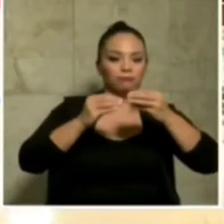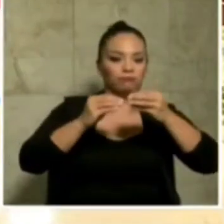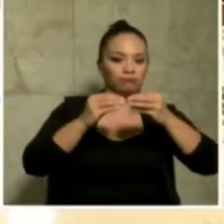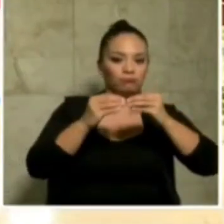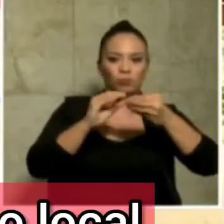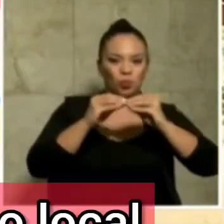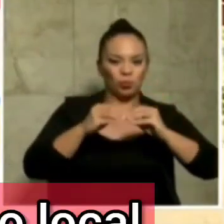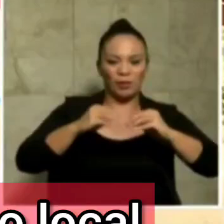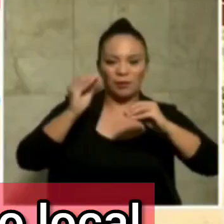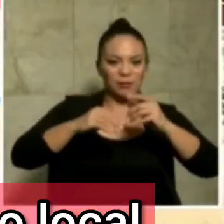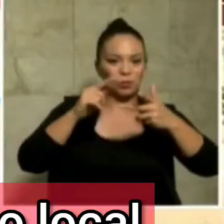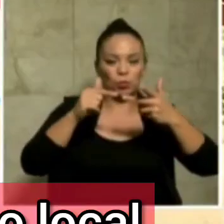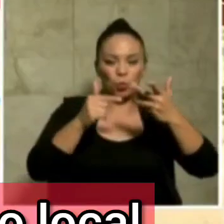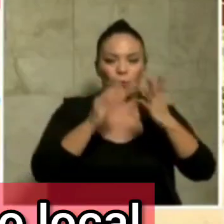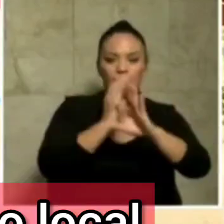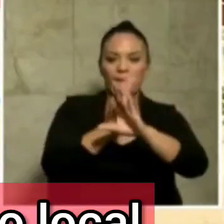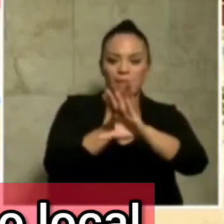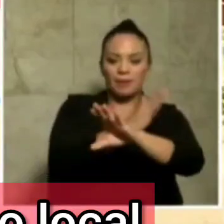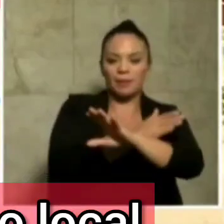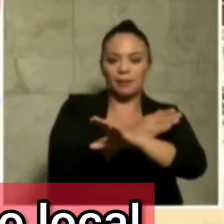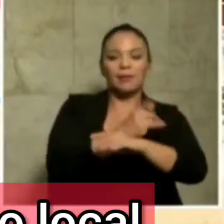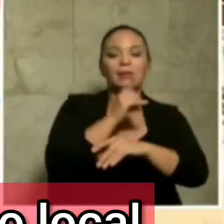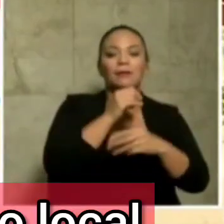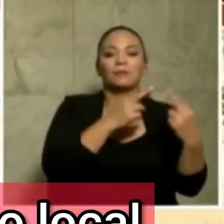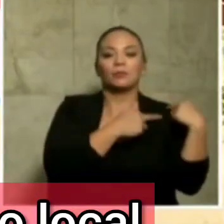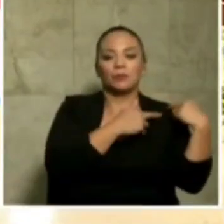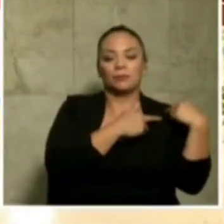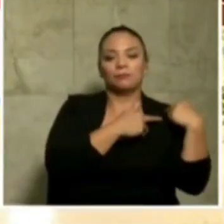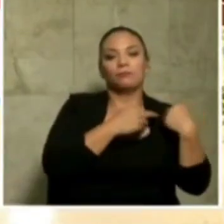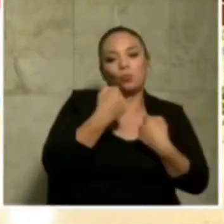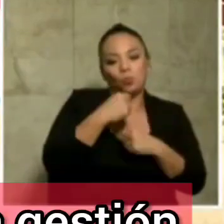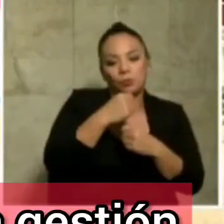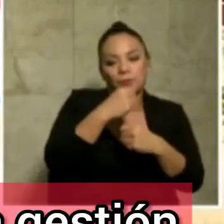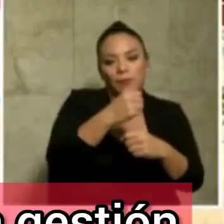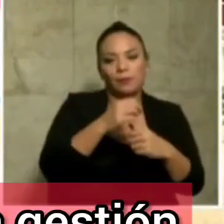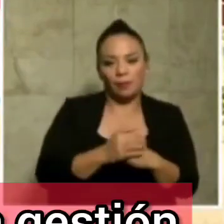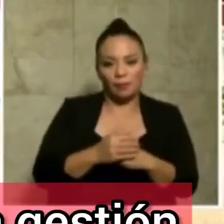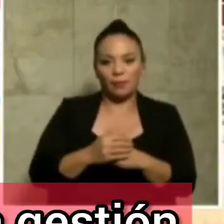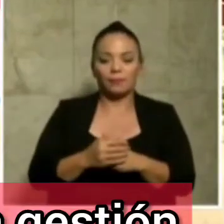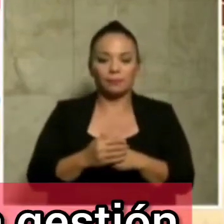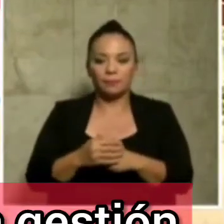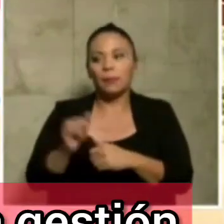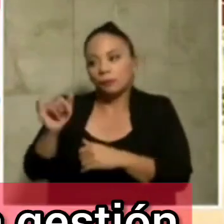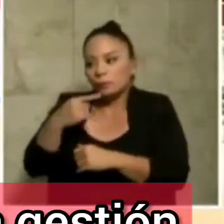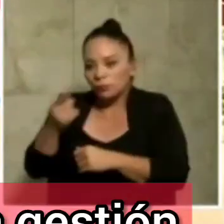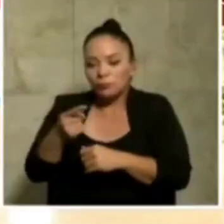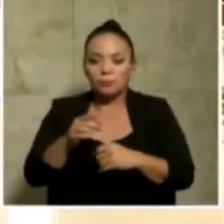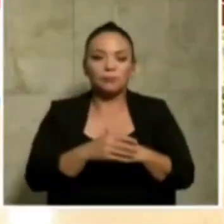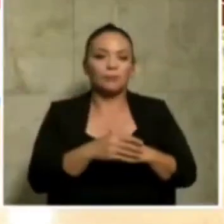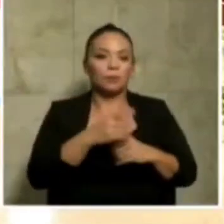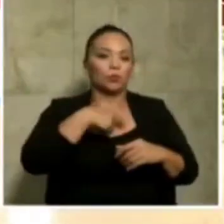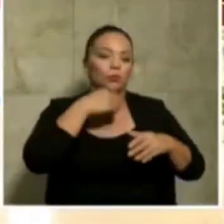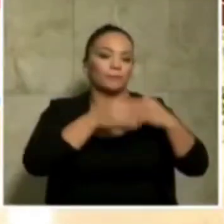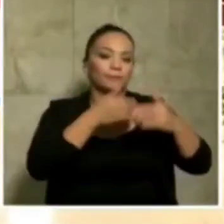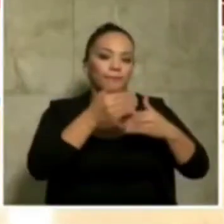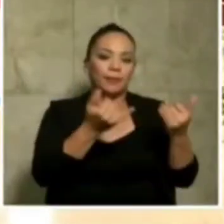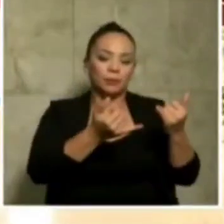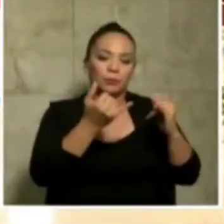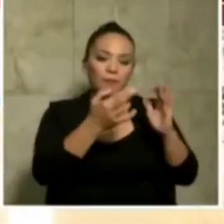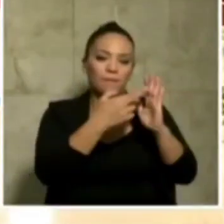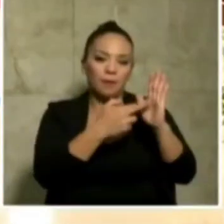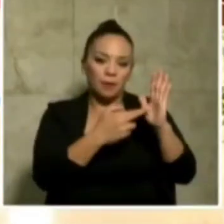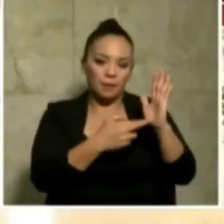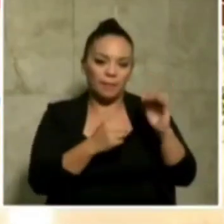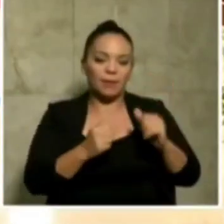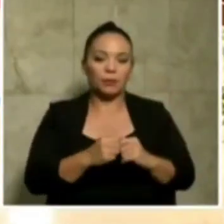sistemas, prevenir, y todo esto es competencia del gobierno local. De ahí que nosotros estamos haciendo la gestión de actualizar los reglamentos,